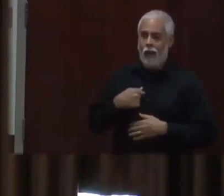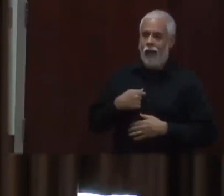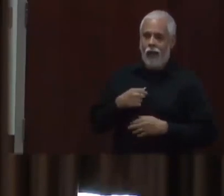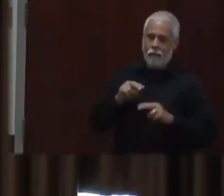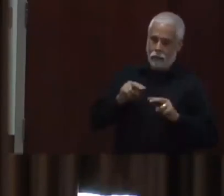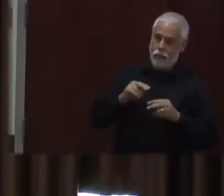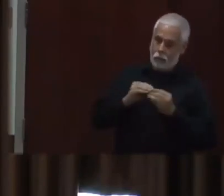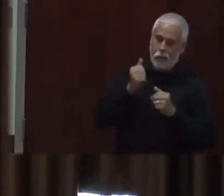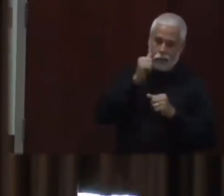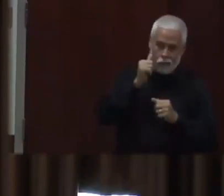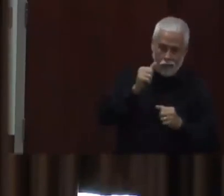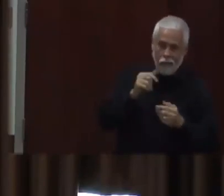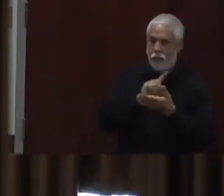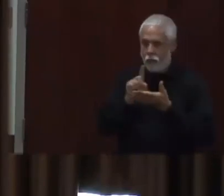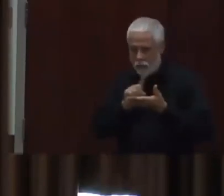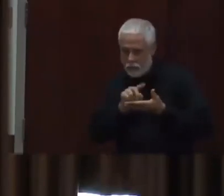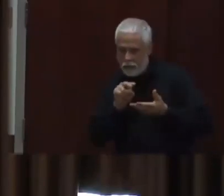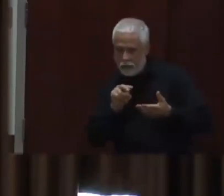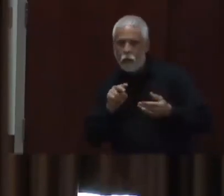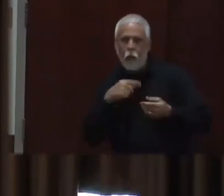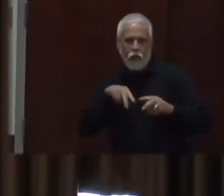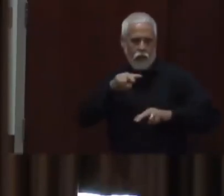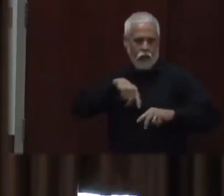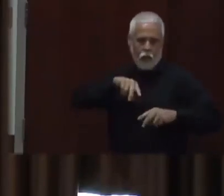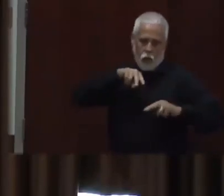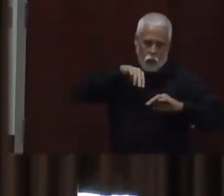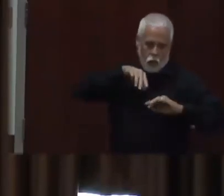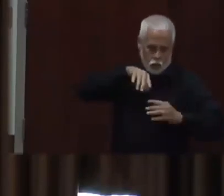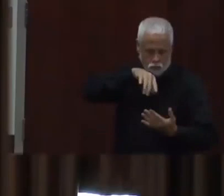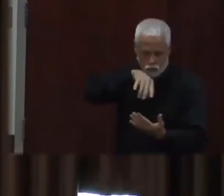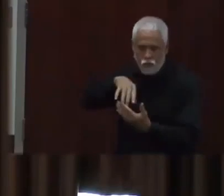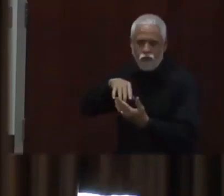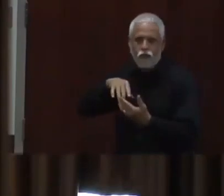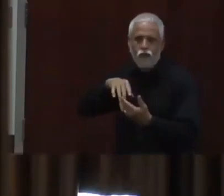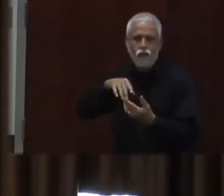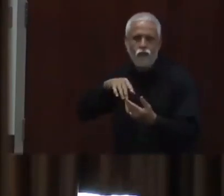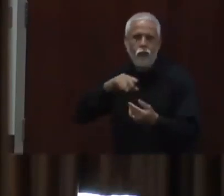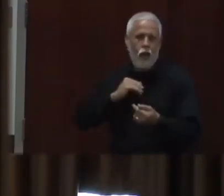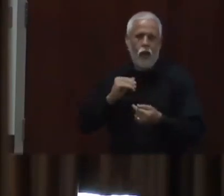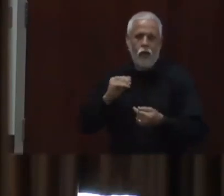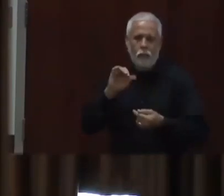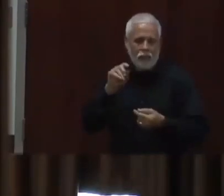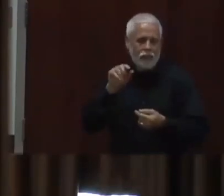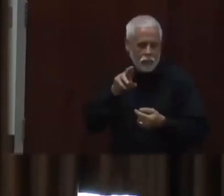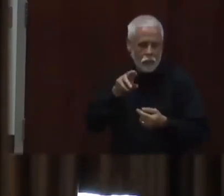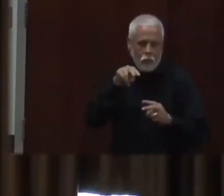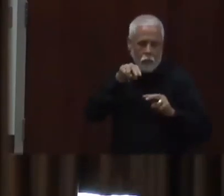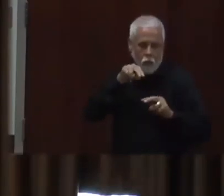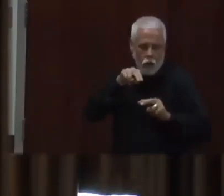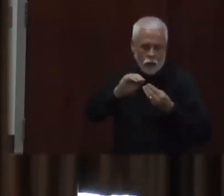hay alguna tendencia y otras decisiones que deberíamos estar haciendo. Entonces, en cuanto a las demarcaciones de